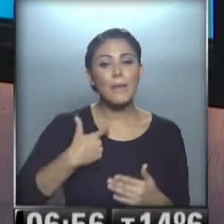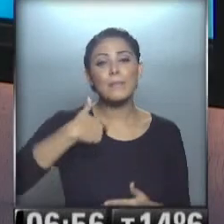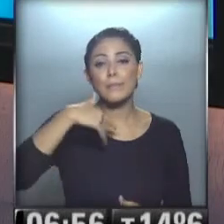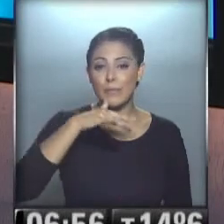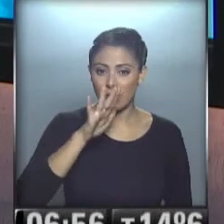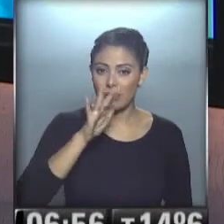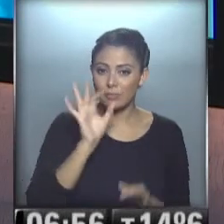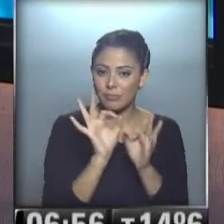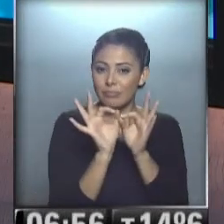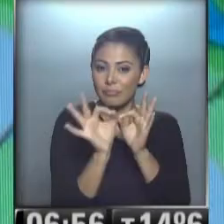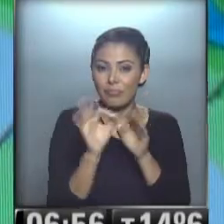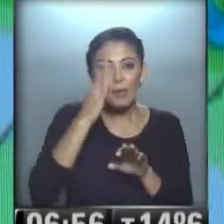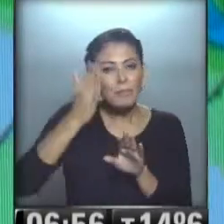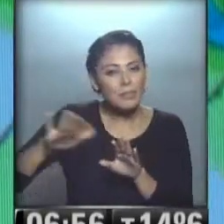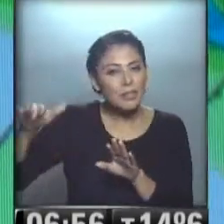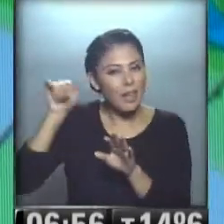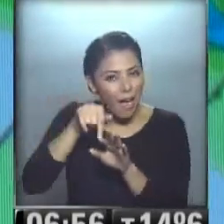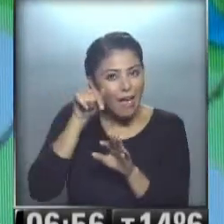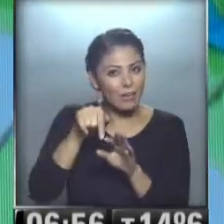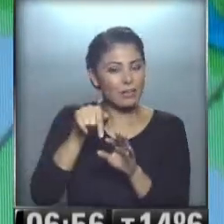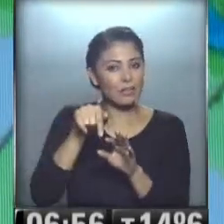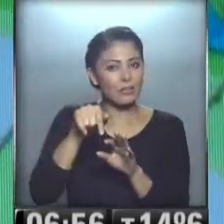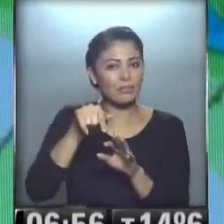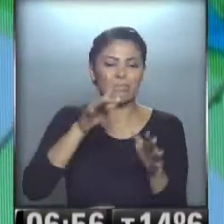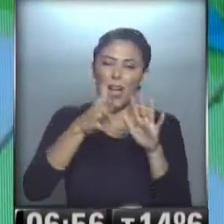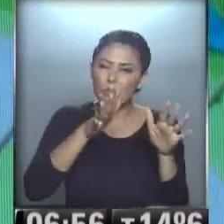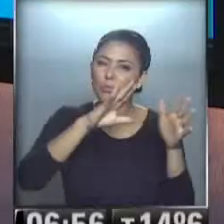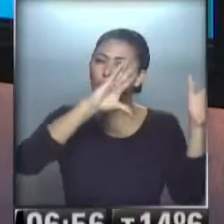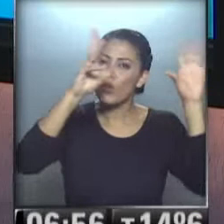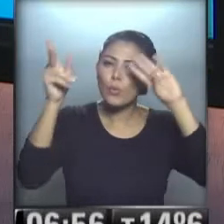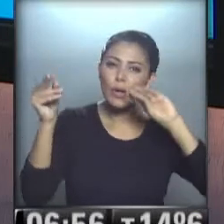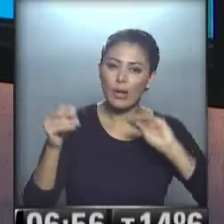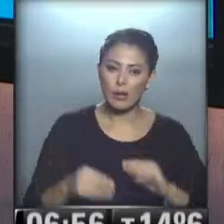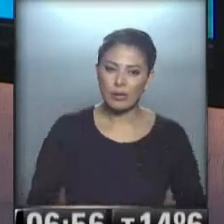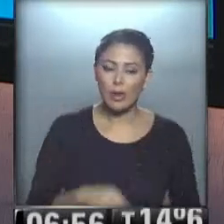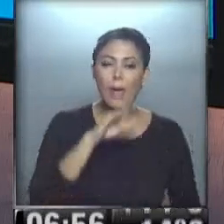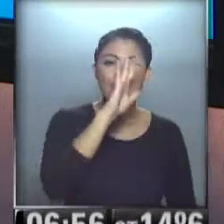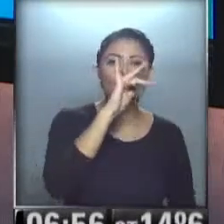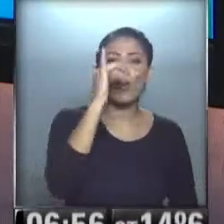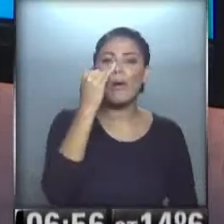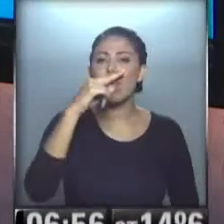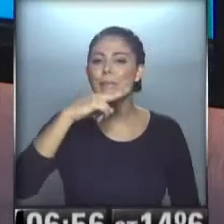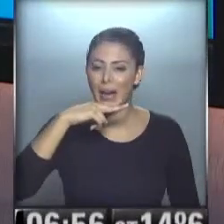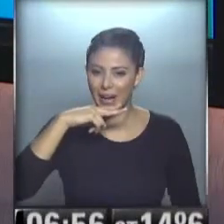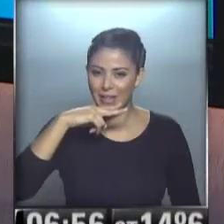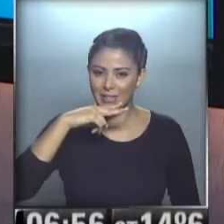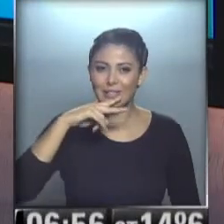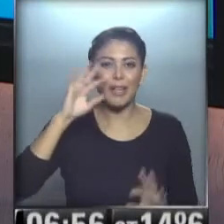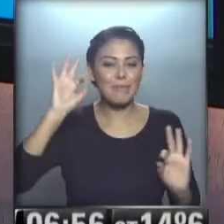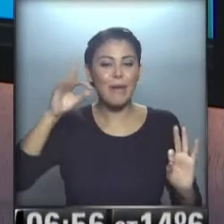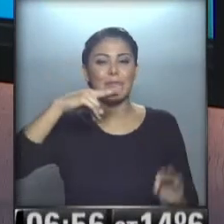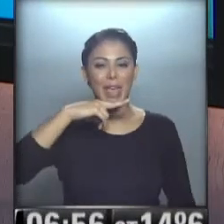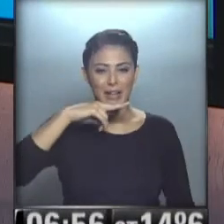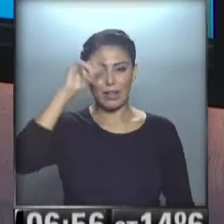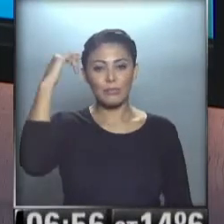...especialmente, bien en la costita... ...ahí, mucha, mucha inestabilidad... ...miércoles, jueves, viernes... ...eh, estamos en